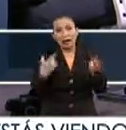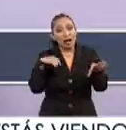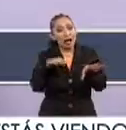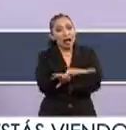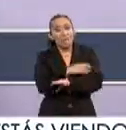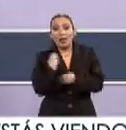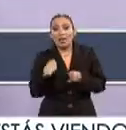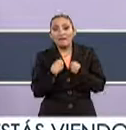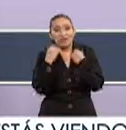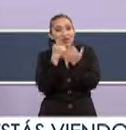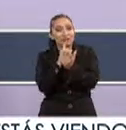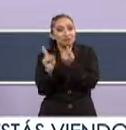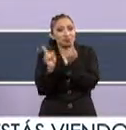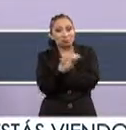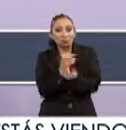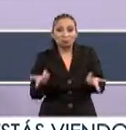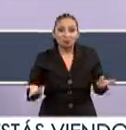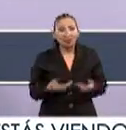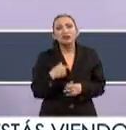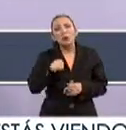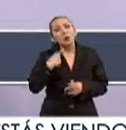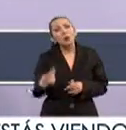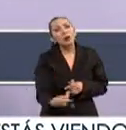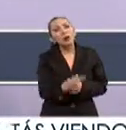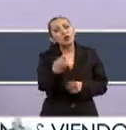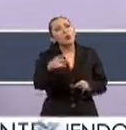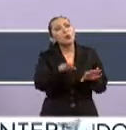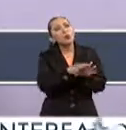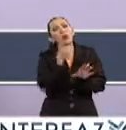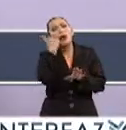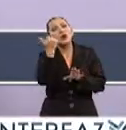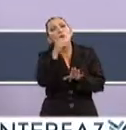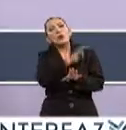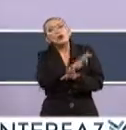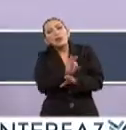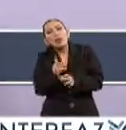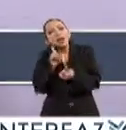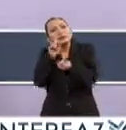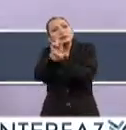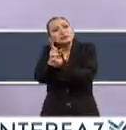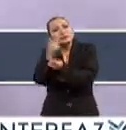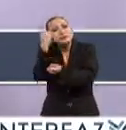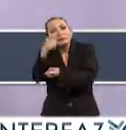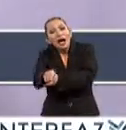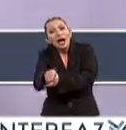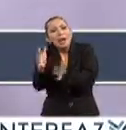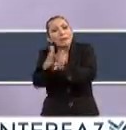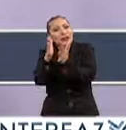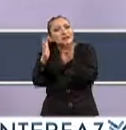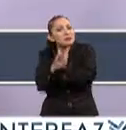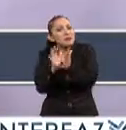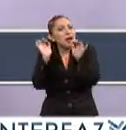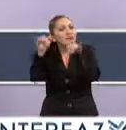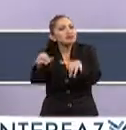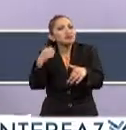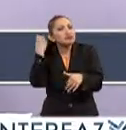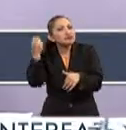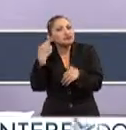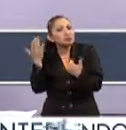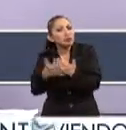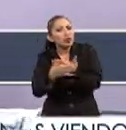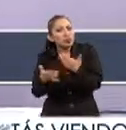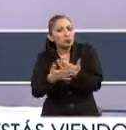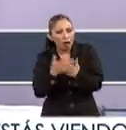cambian las dinámicas. A mí me gustaría preguntarles cómo pueden los estudiantes acercarse a este congreso, cómo pueden participar. Sin embargo,